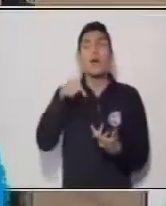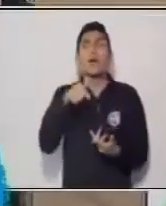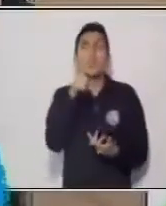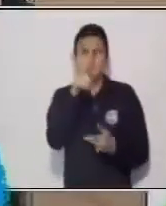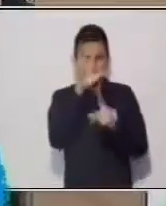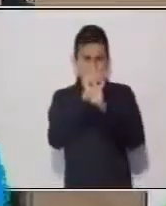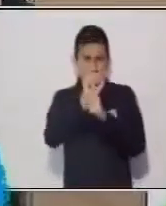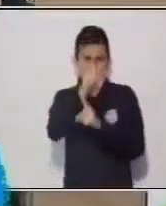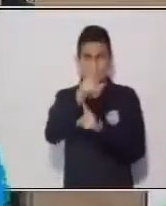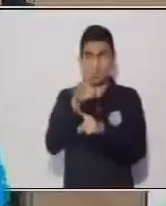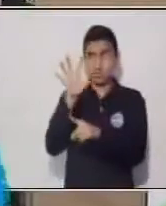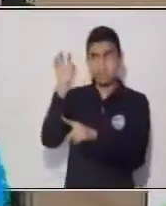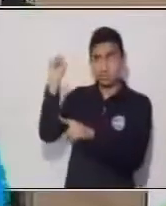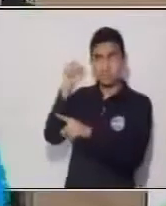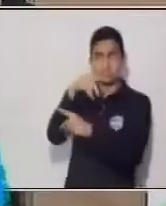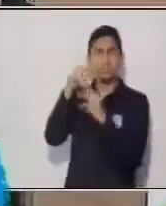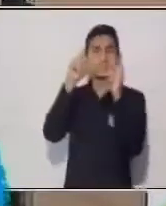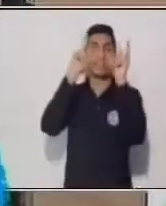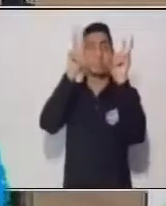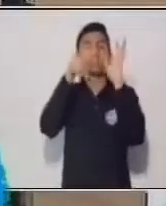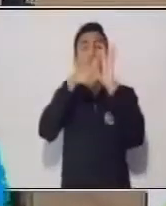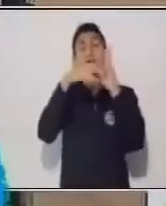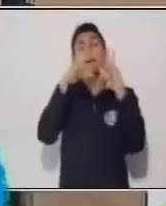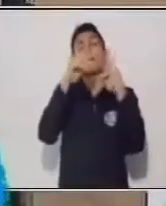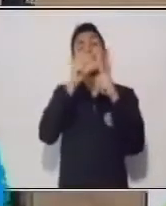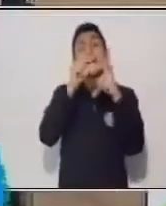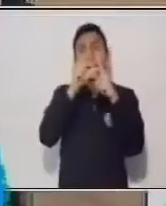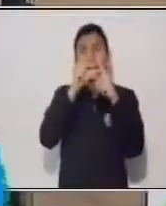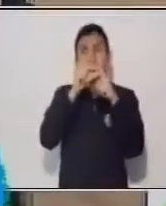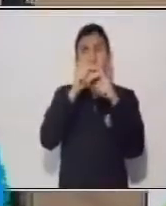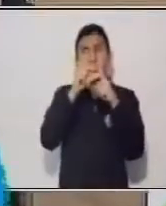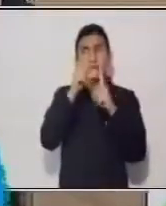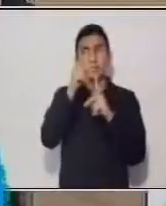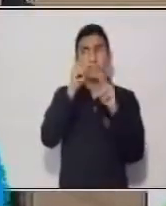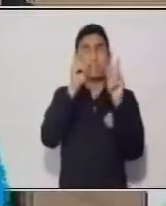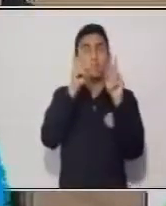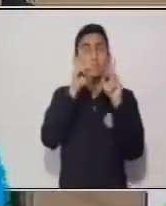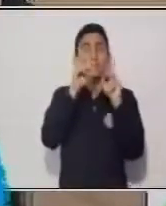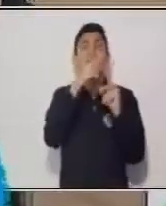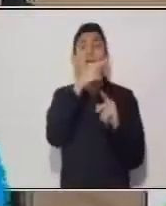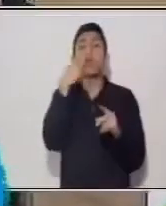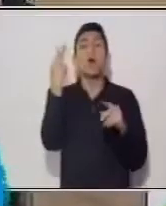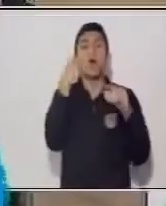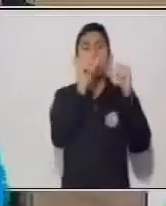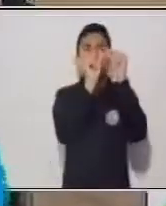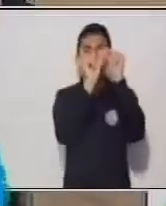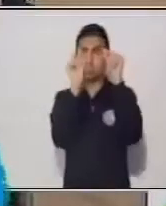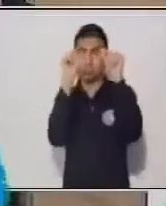observes las palabras que están subrayadas.